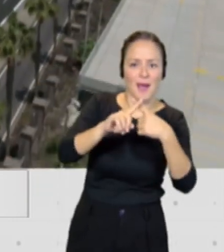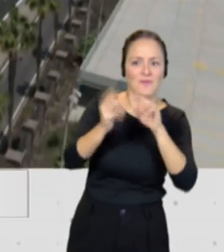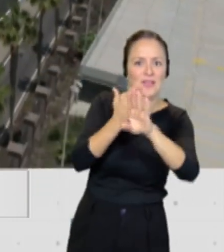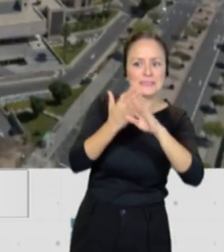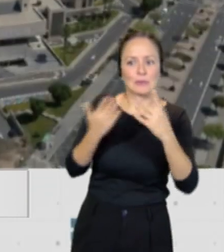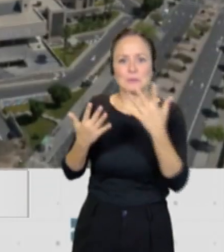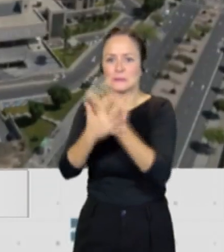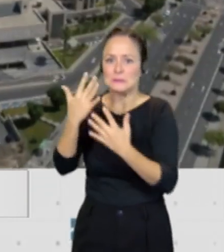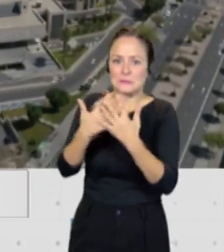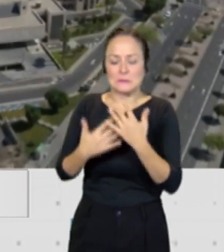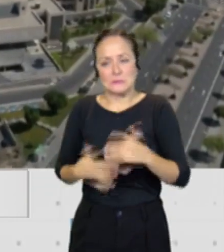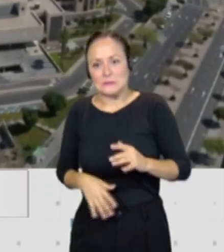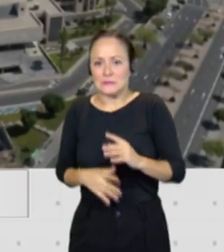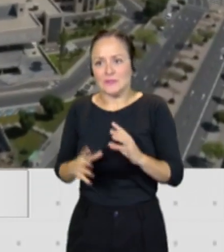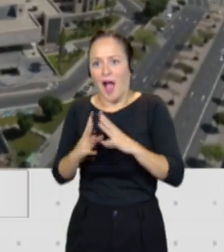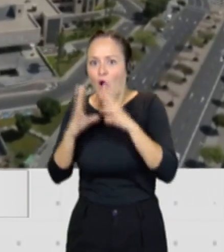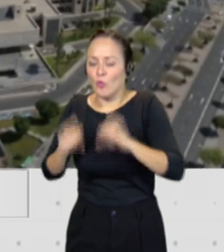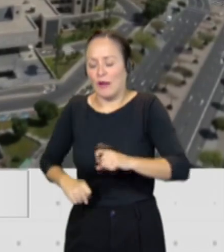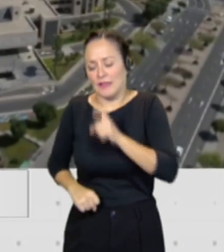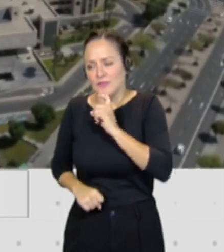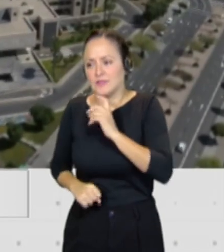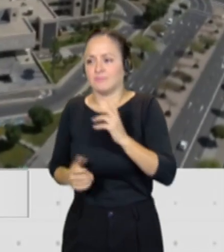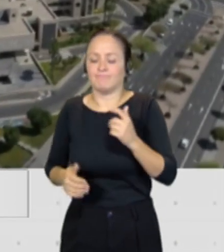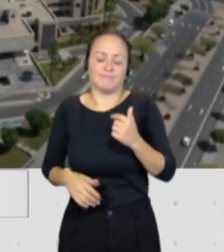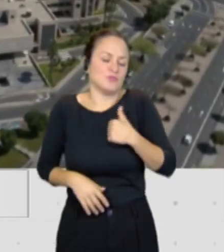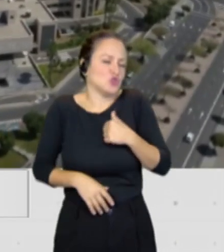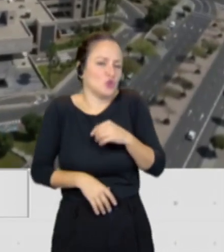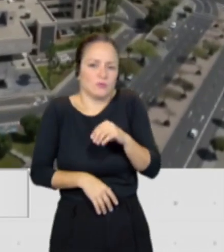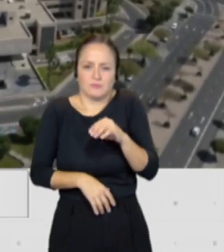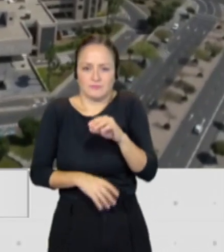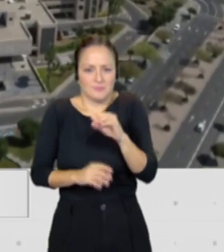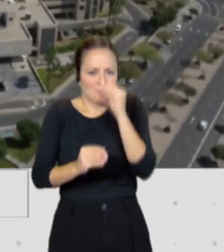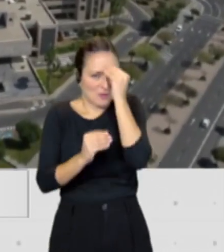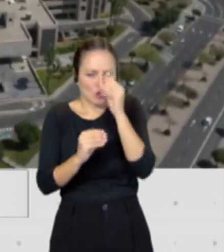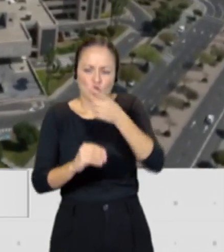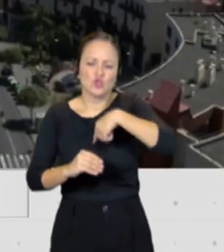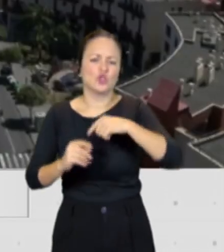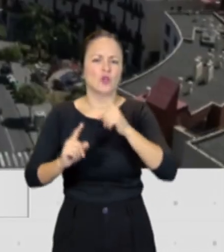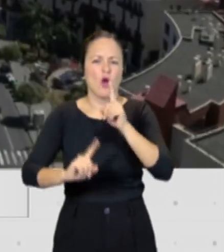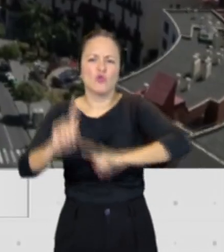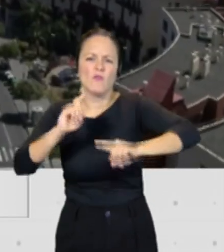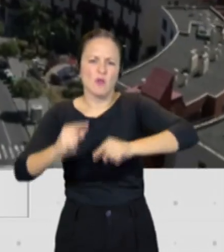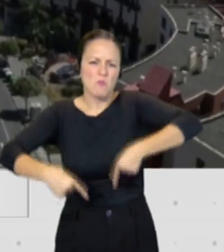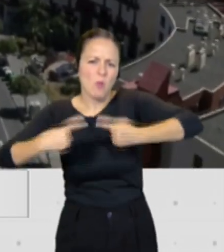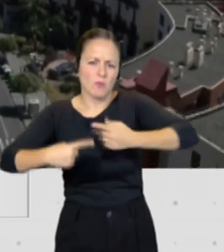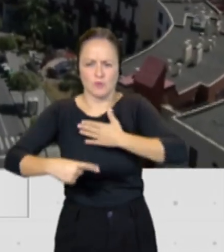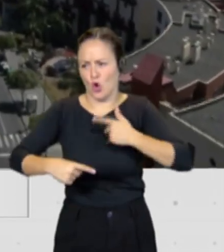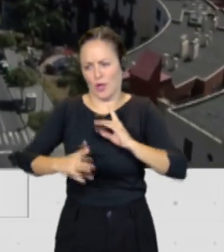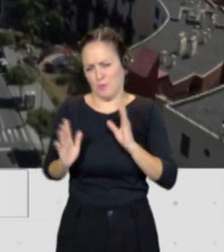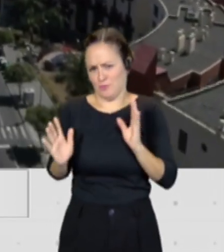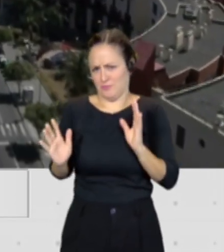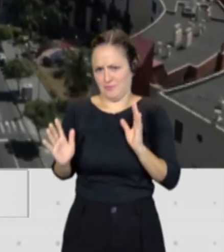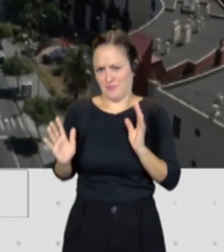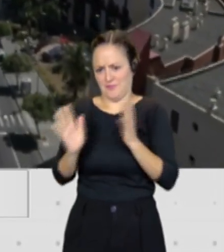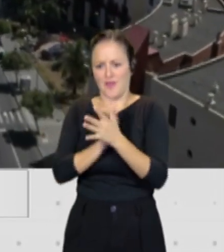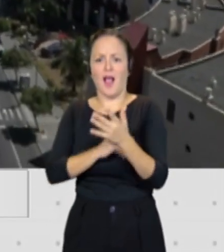Yo lo que tengo claro es que nada de conflicto. Lo que queremos es seguir haciendo de los carnavales de las Palmas de Gran